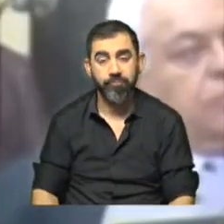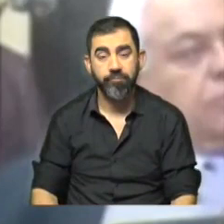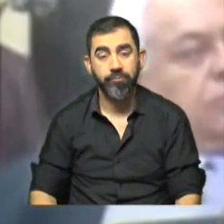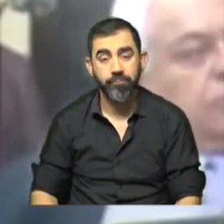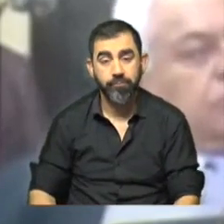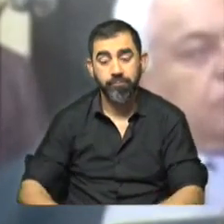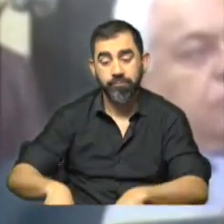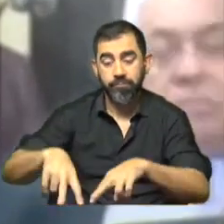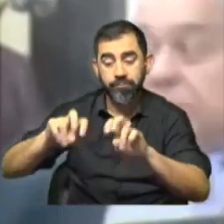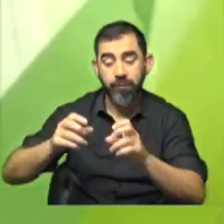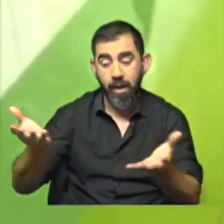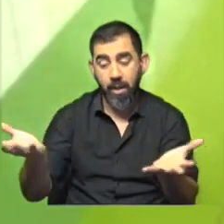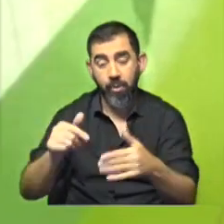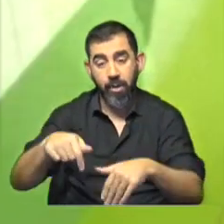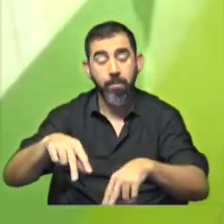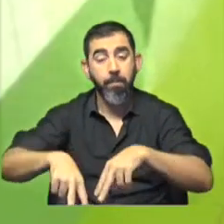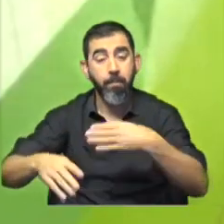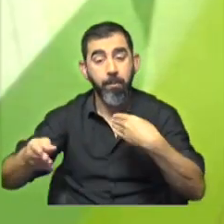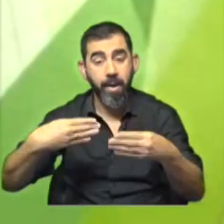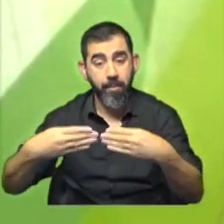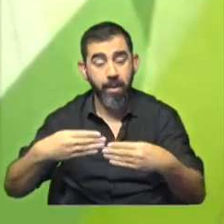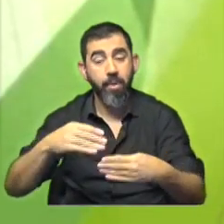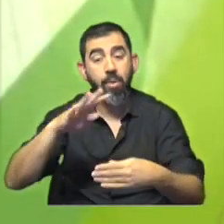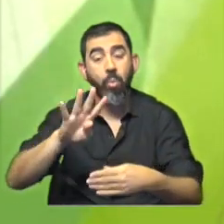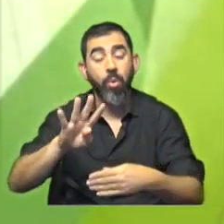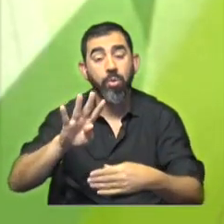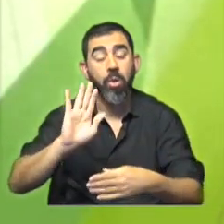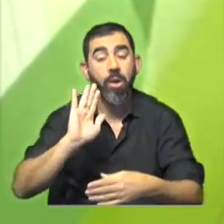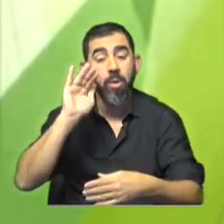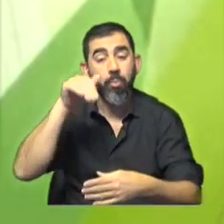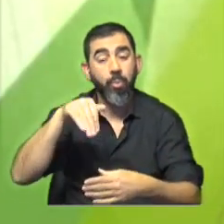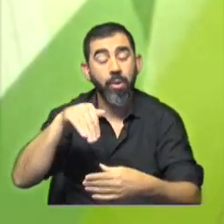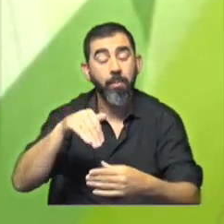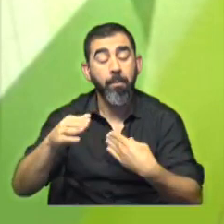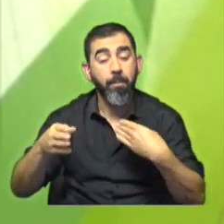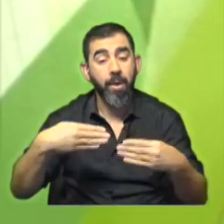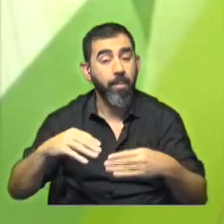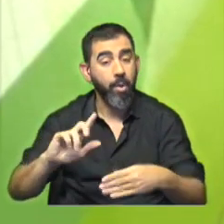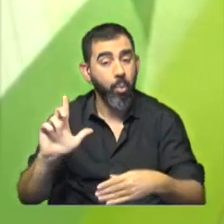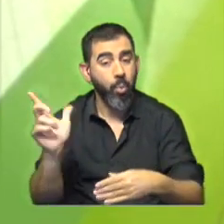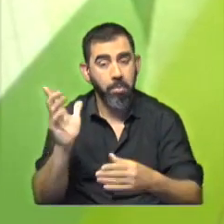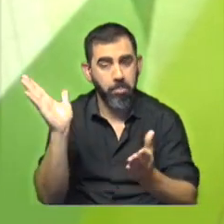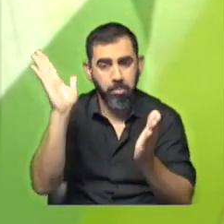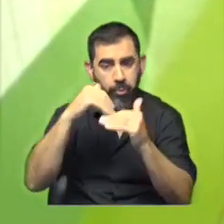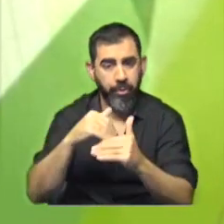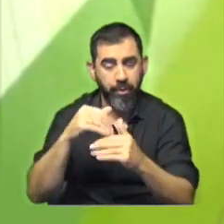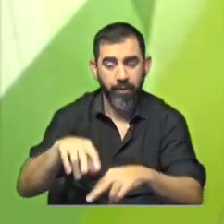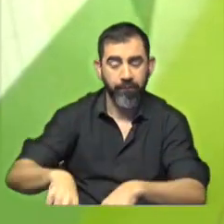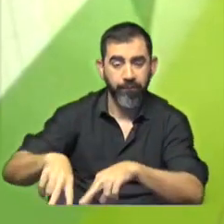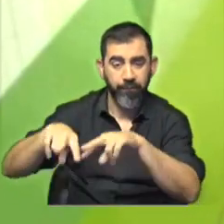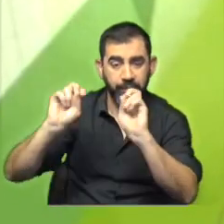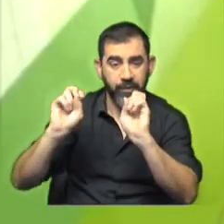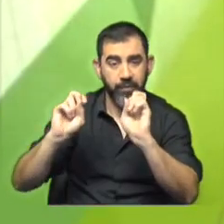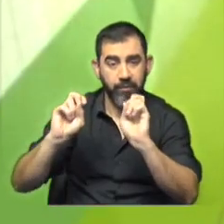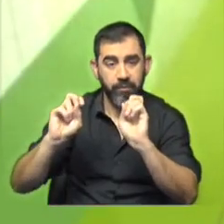investigada en Panamá. Y cuatro, la República de Panamá no tiene jurisdicción para investigar,